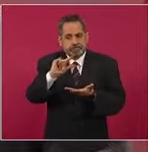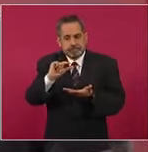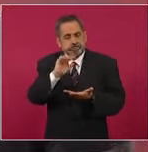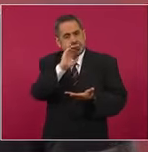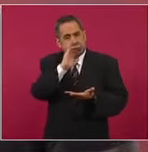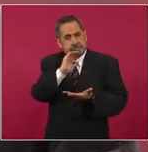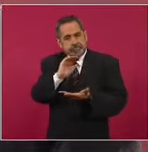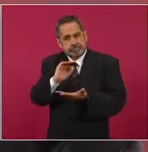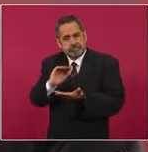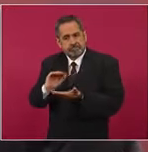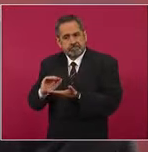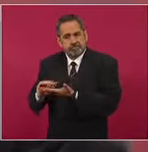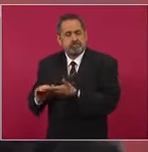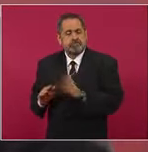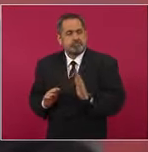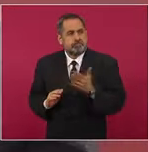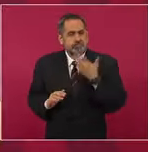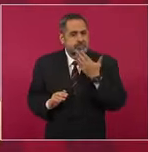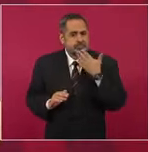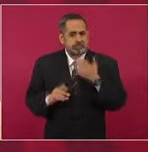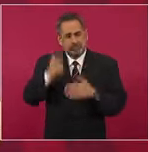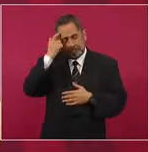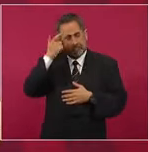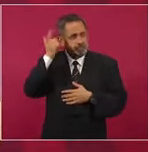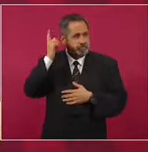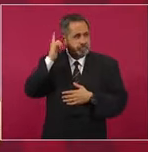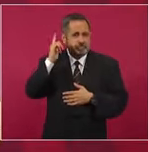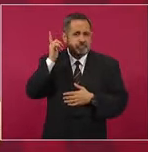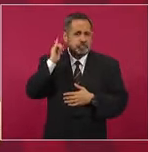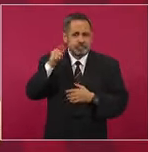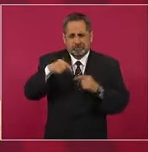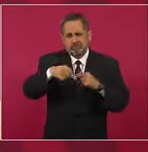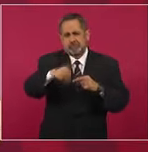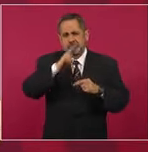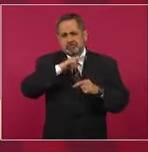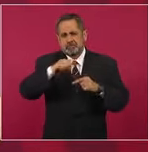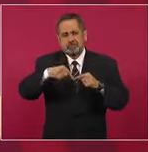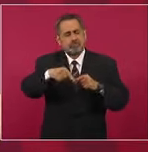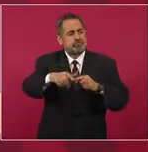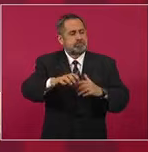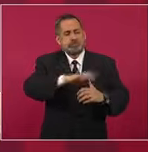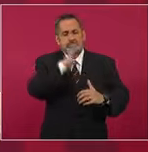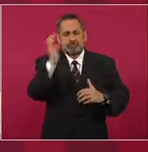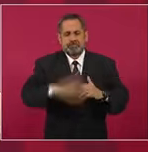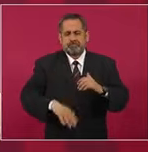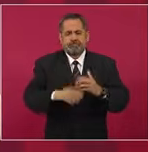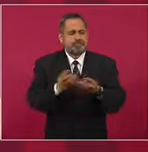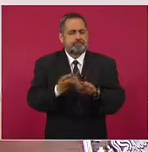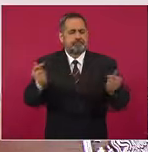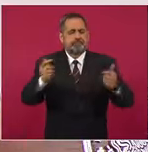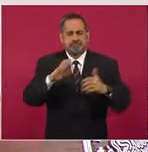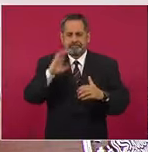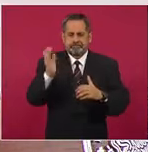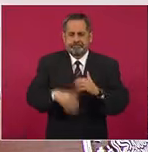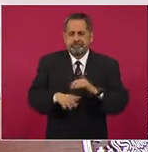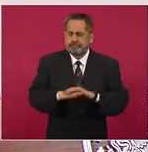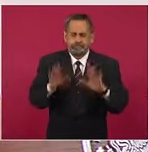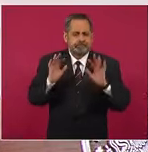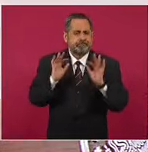y de que yo espero que muy pronto ya se termine con